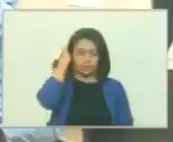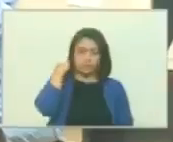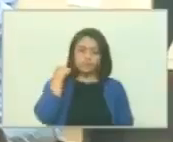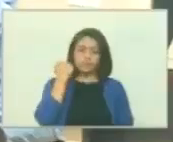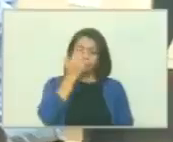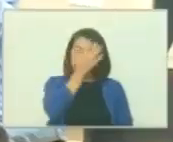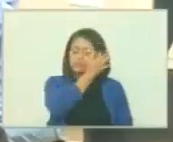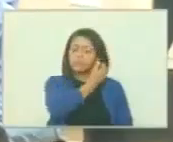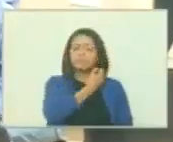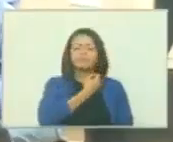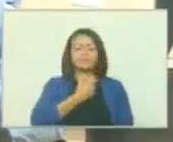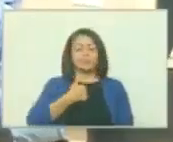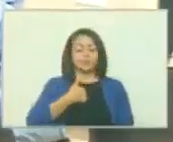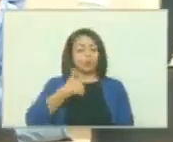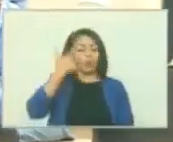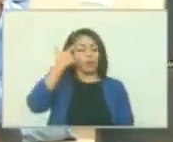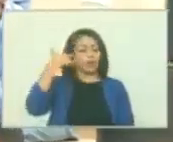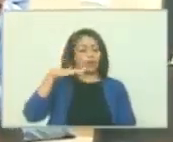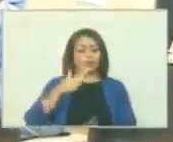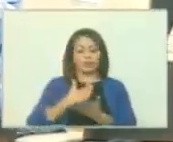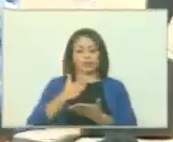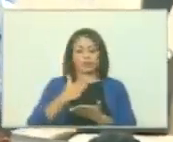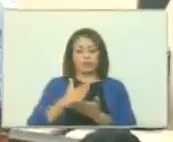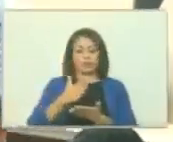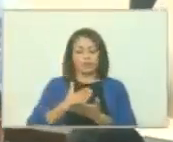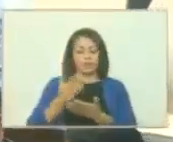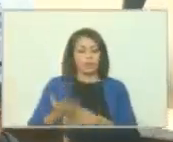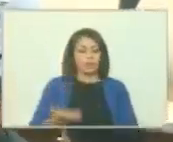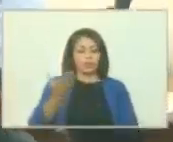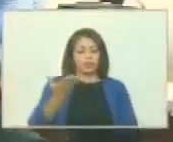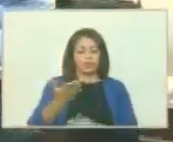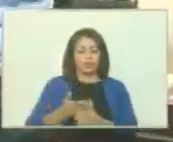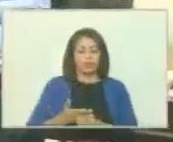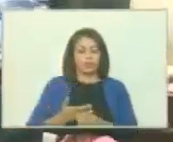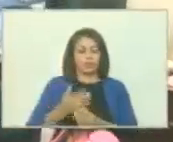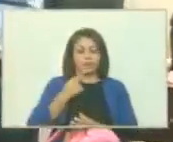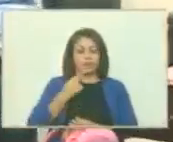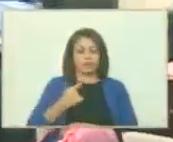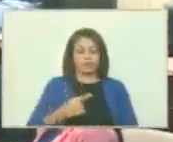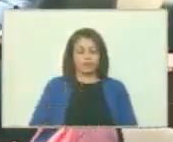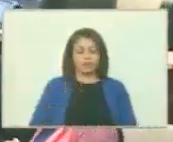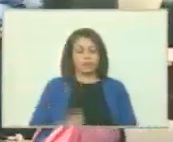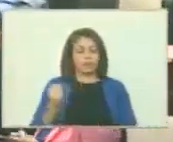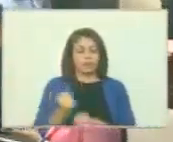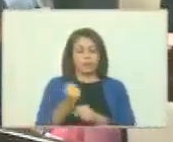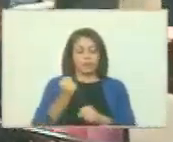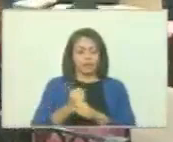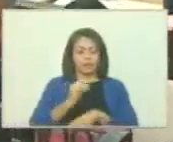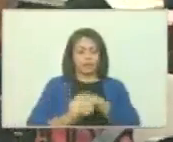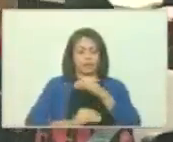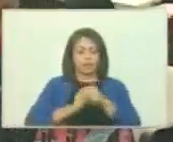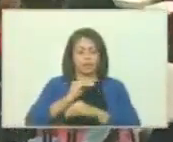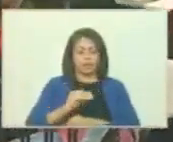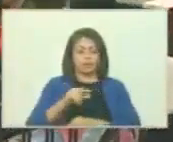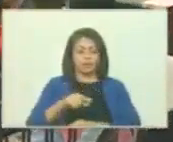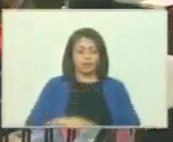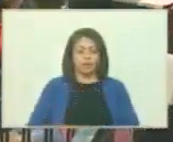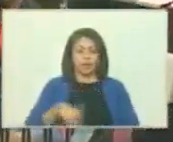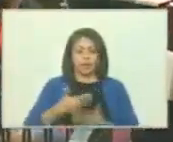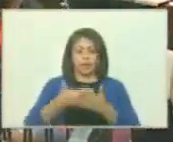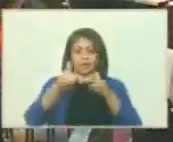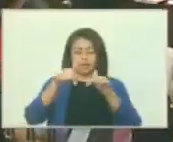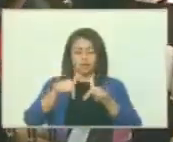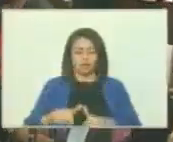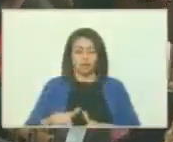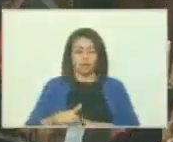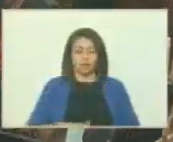Yo creo que siempre es importante recalcar el trabajo que ha venido haciendo hasta ahora